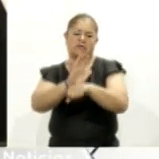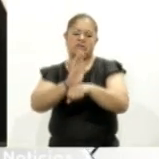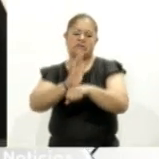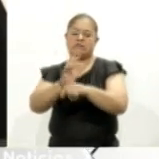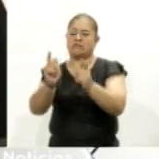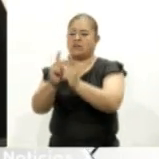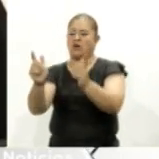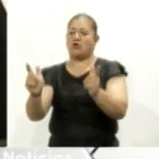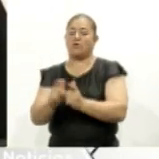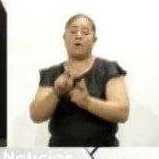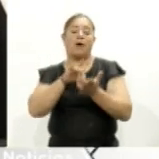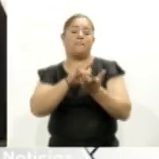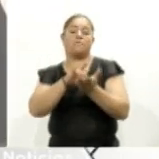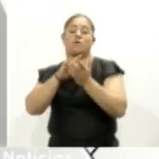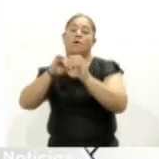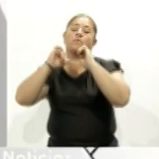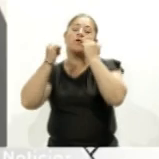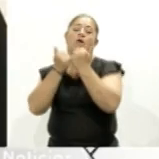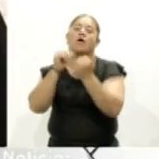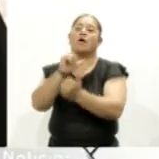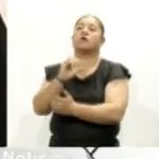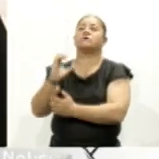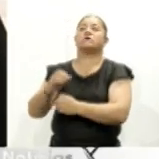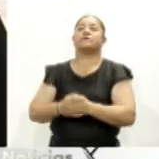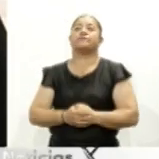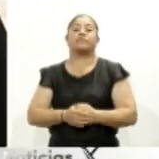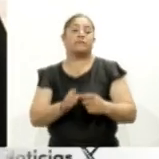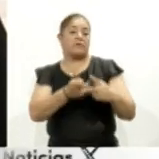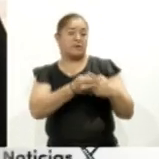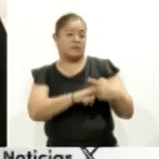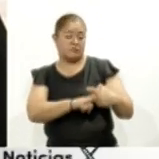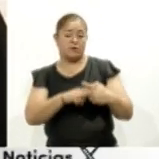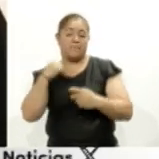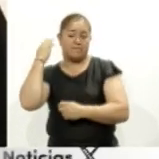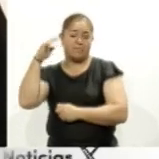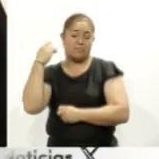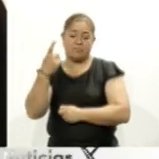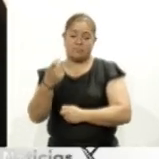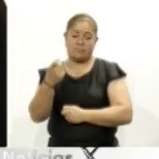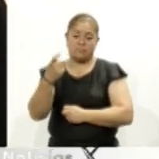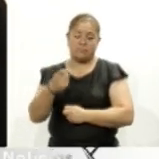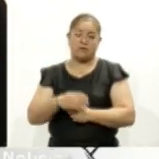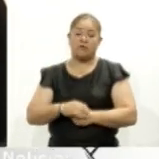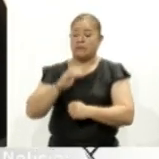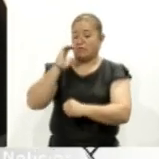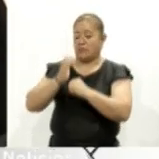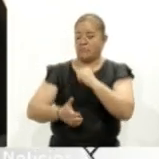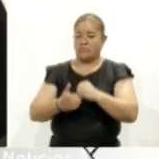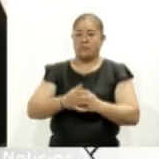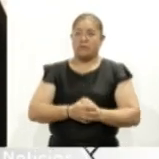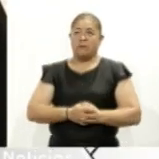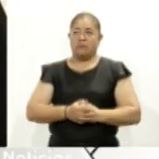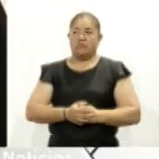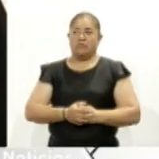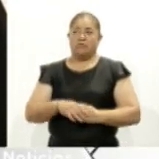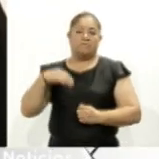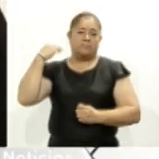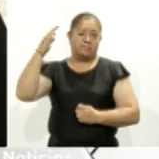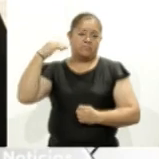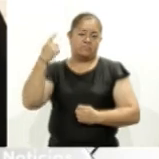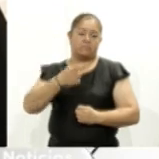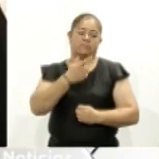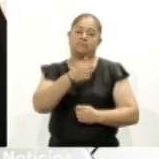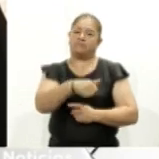apoyada por organizaciones civiles. Inició del 1 de marzo y va a concluir el 11 de marzo,